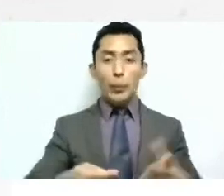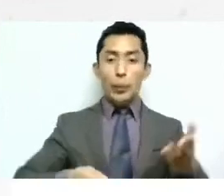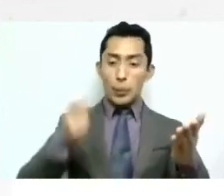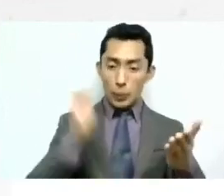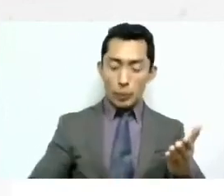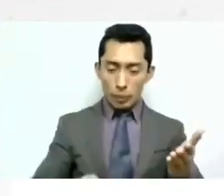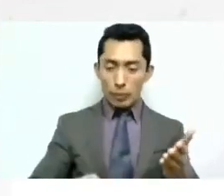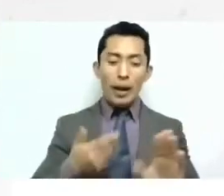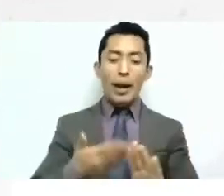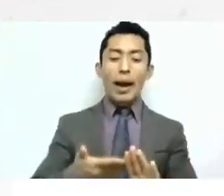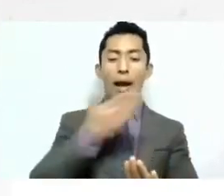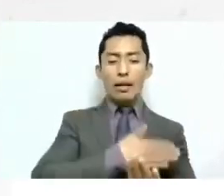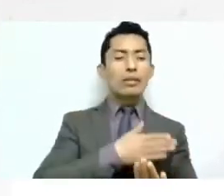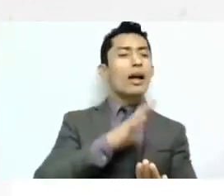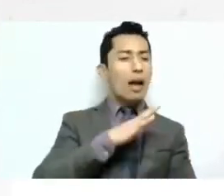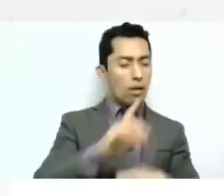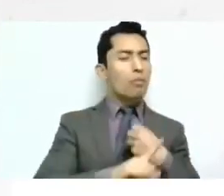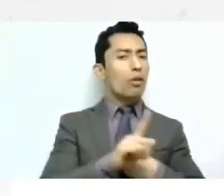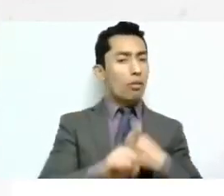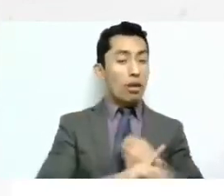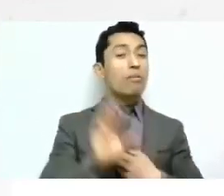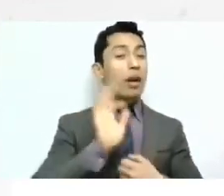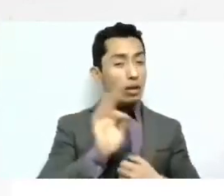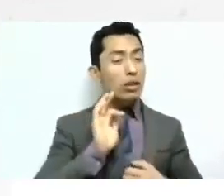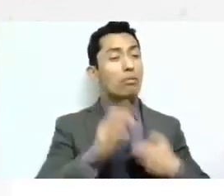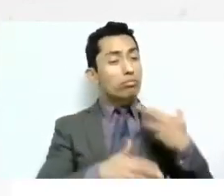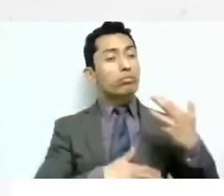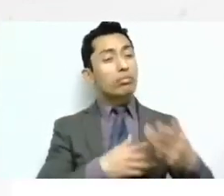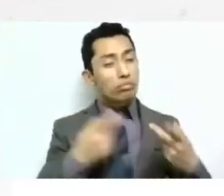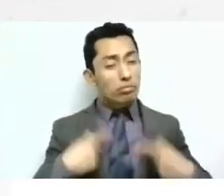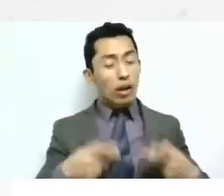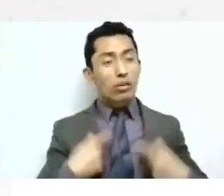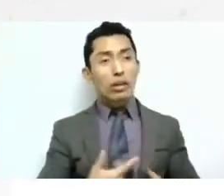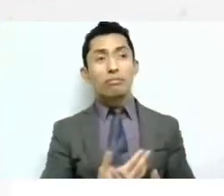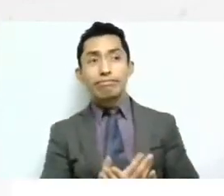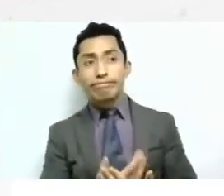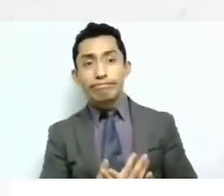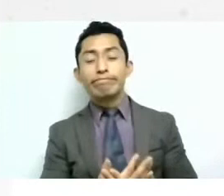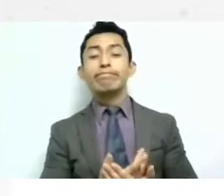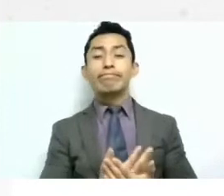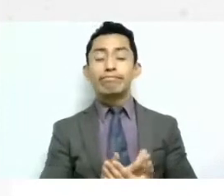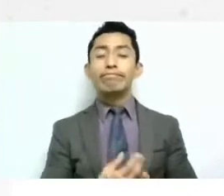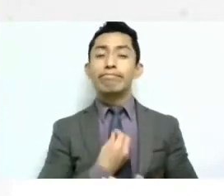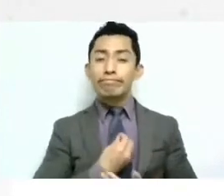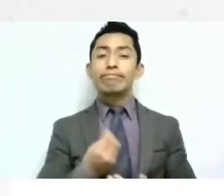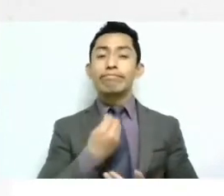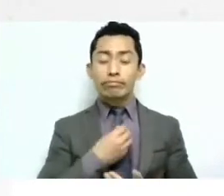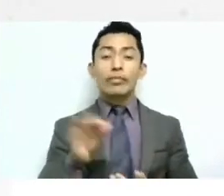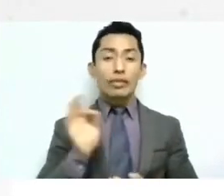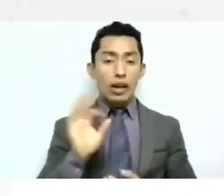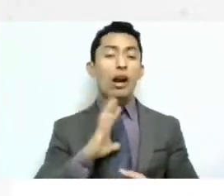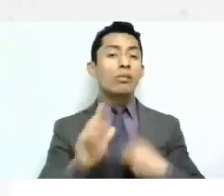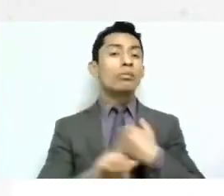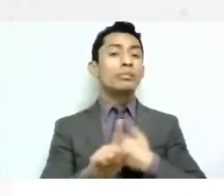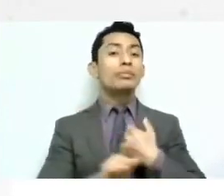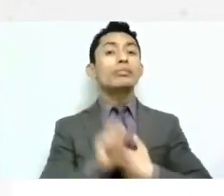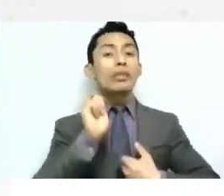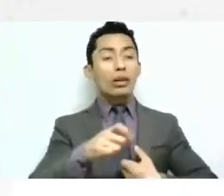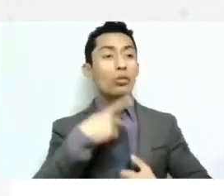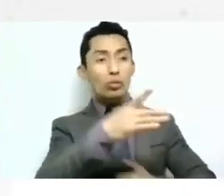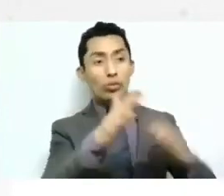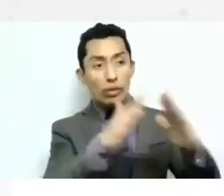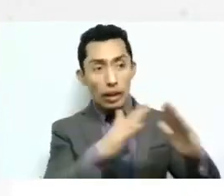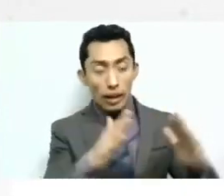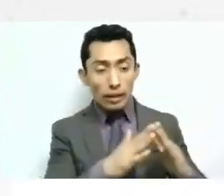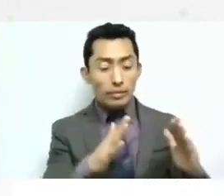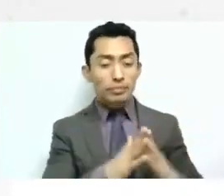un problemón seguramente de años de personas que tienen en juego no solamente su propiedad sino su